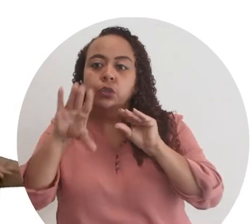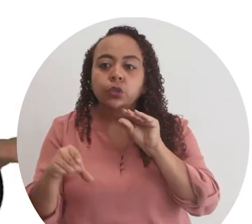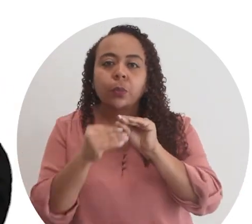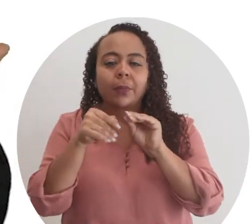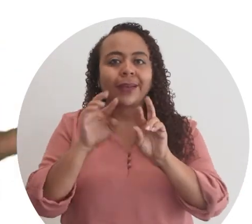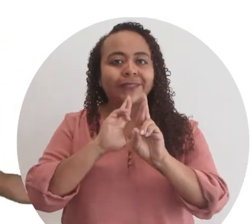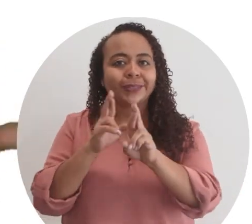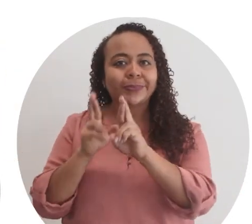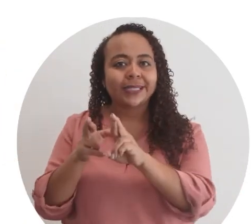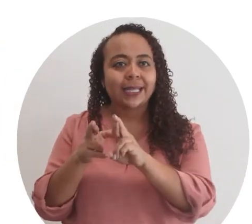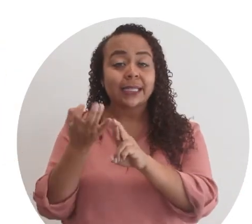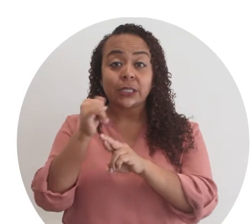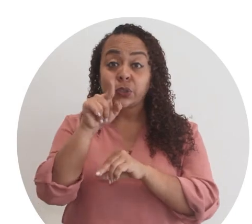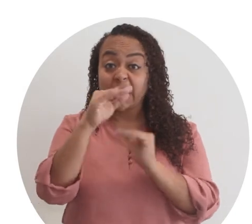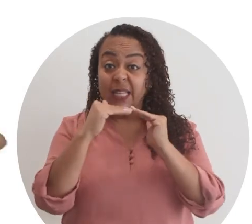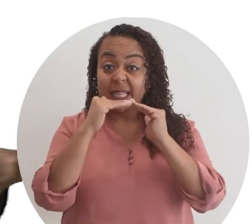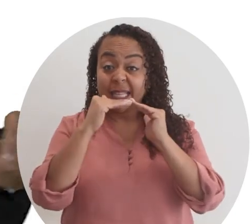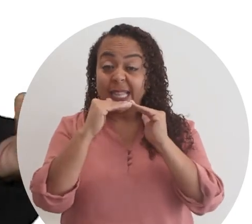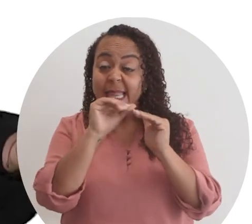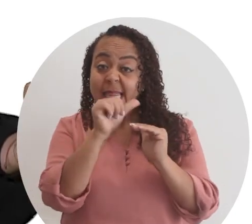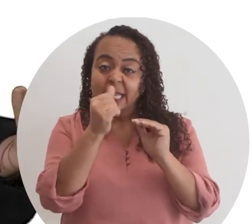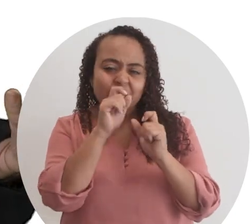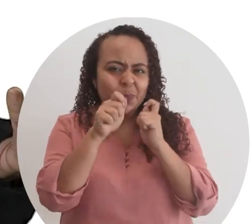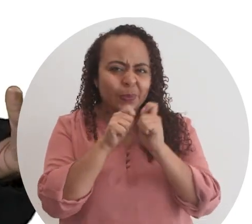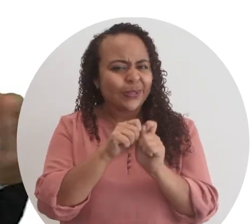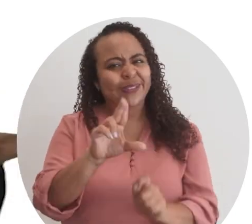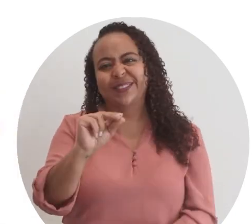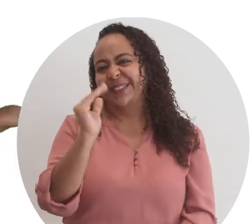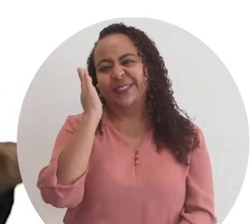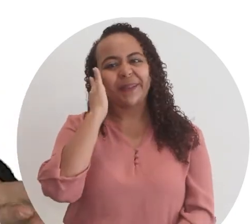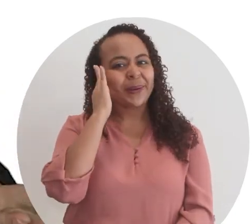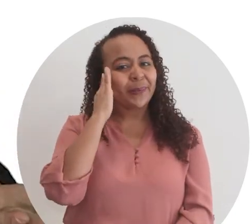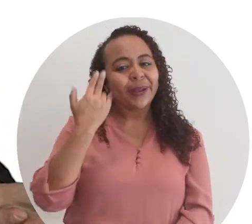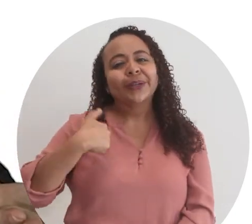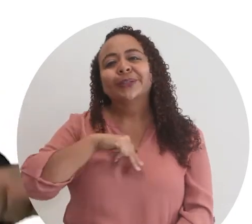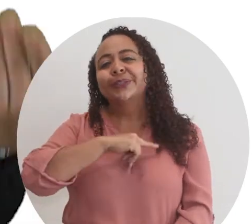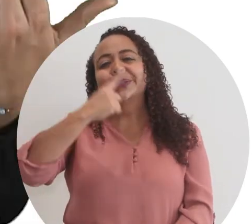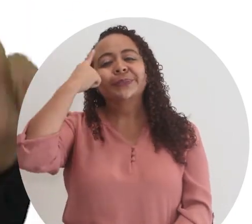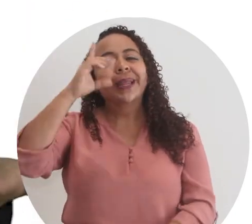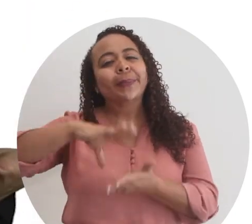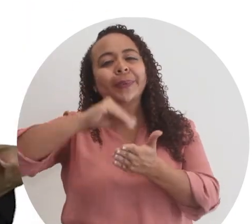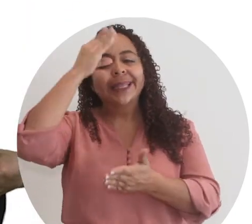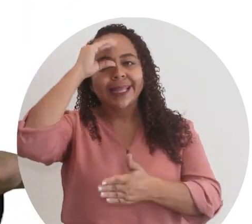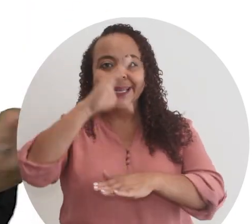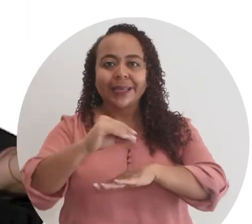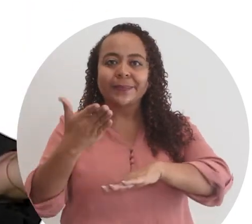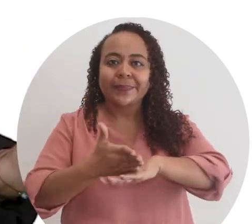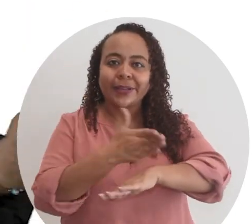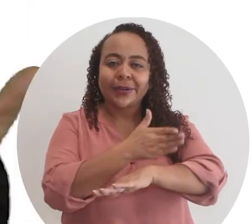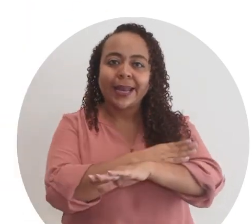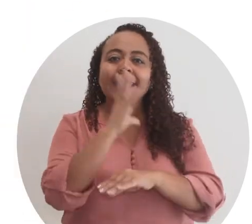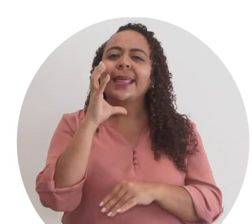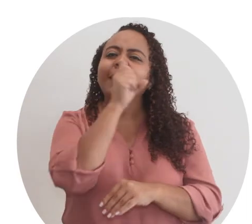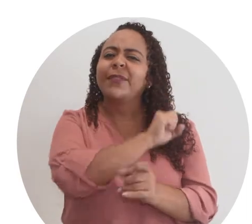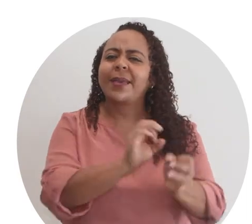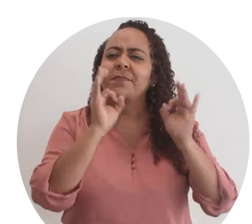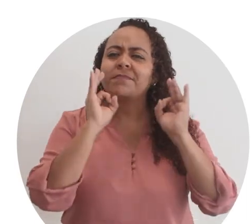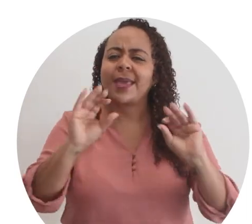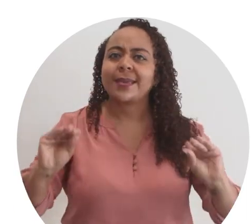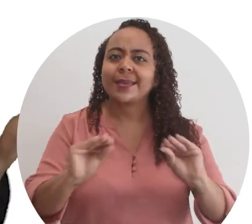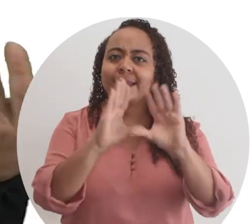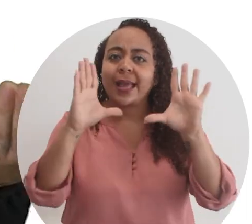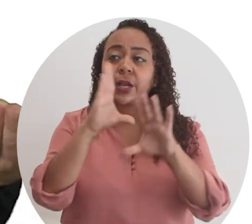puntos al sumar estas respuestas. C. Si se sacaron menos puntos, no se preocupen. Estamos aquí para aprender y mejorar. C.